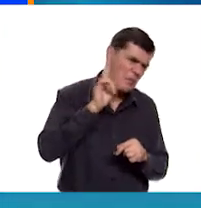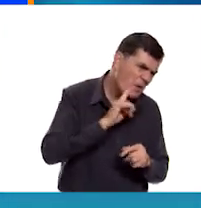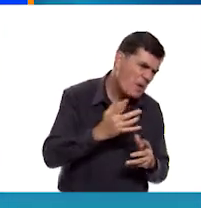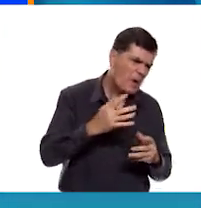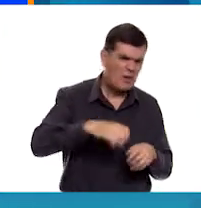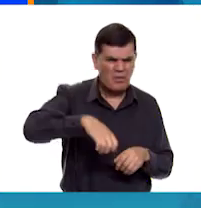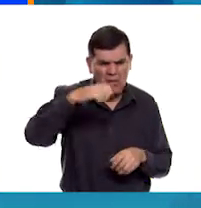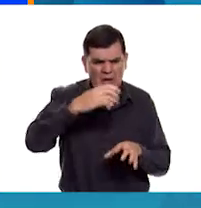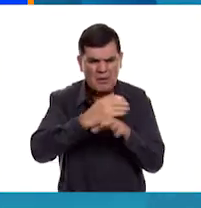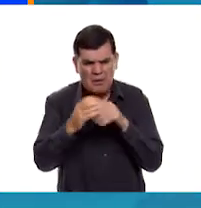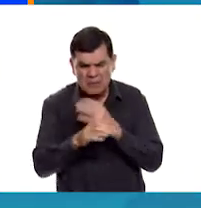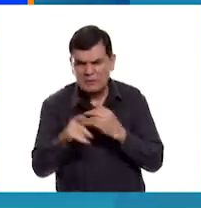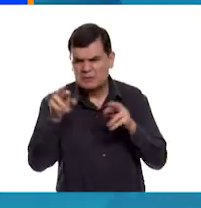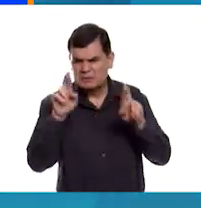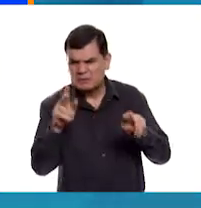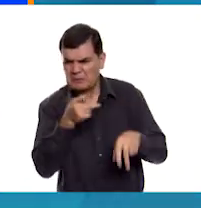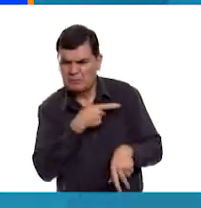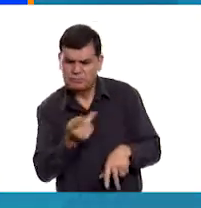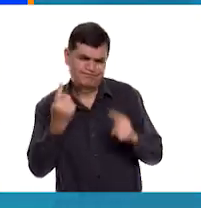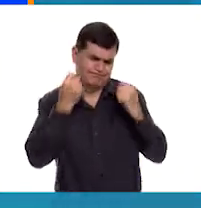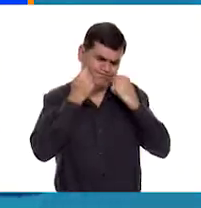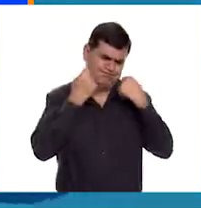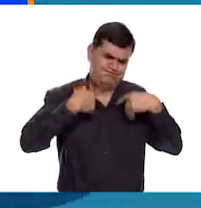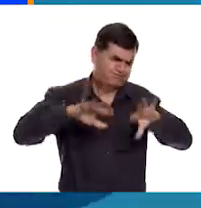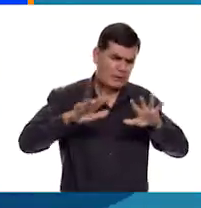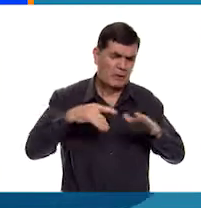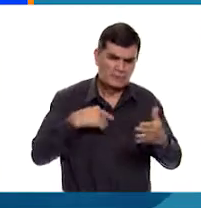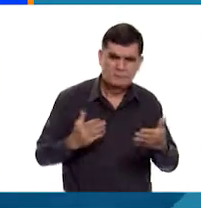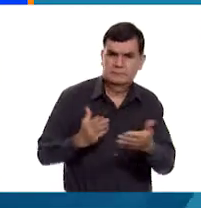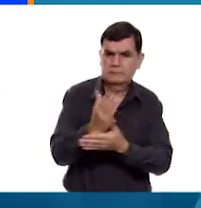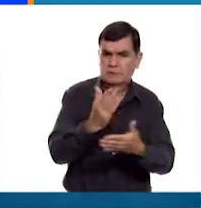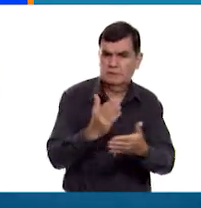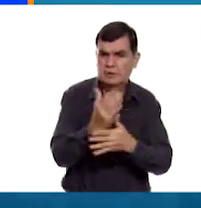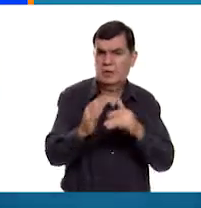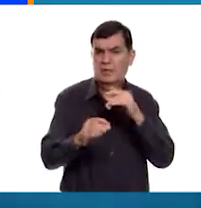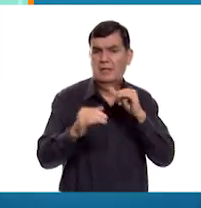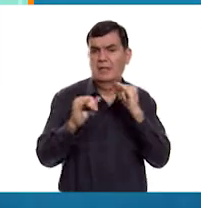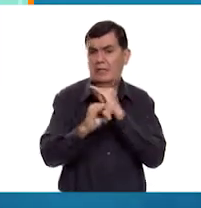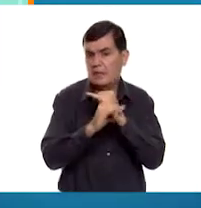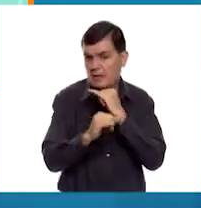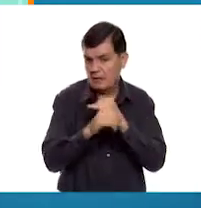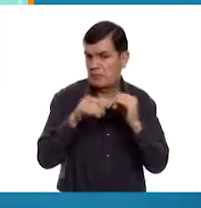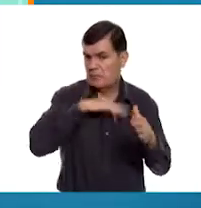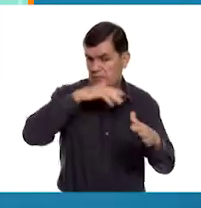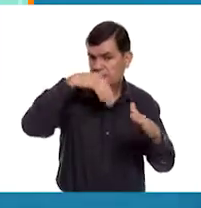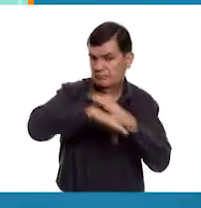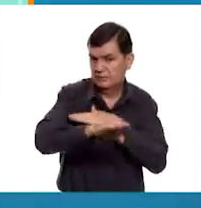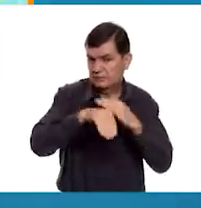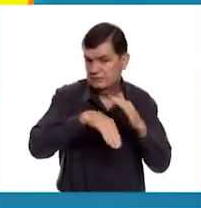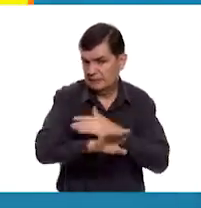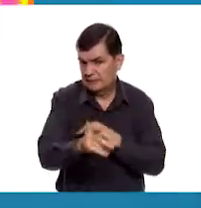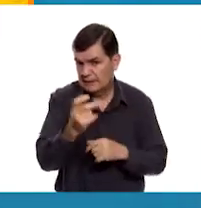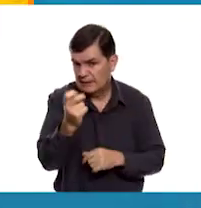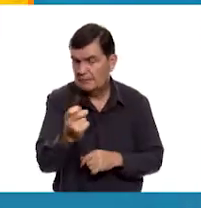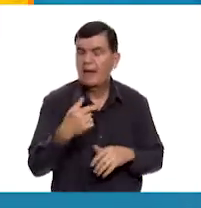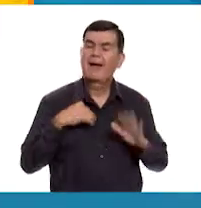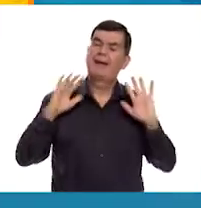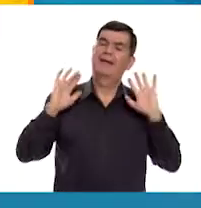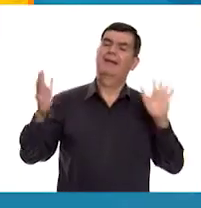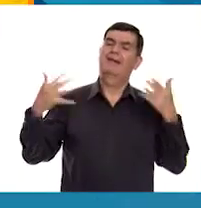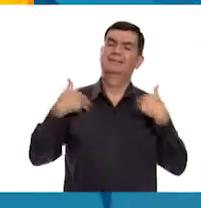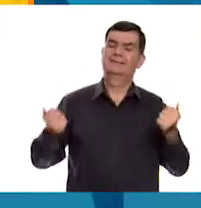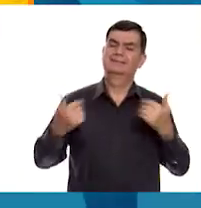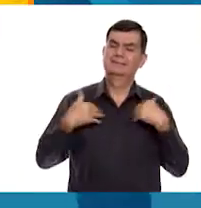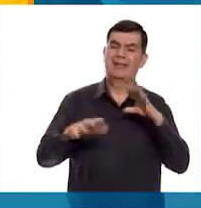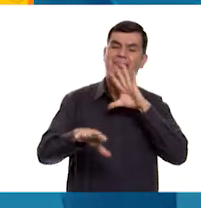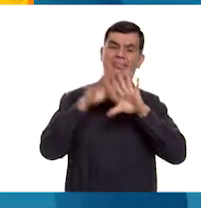o condición social, tienen derecho a acceder a los medios digitales. ¡Ya entendí! O sea que en